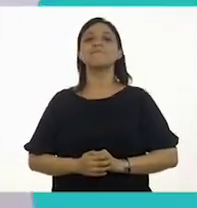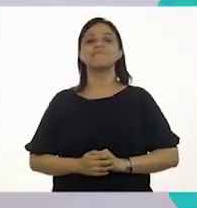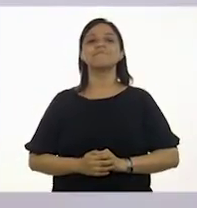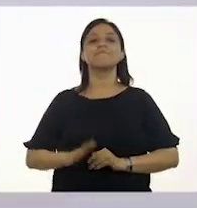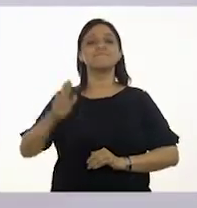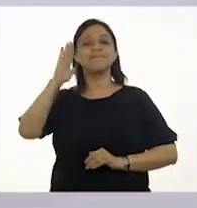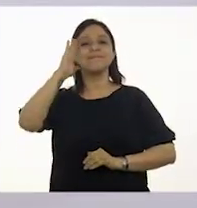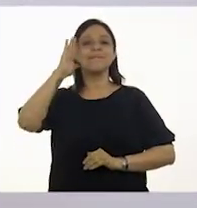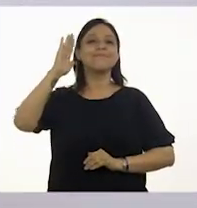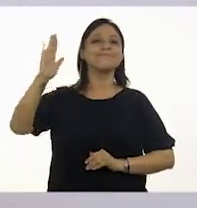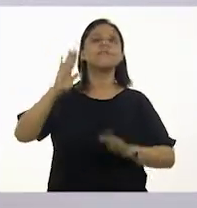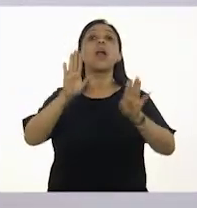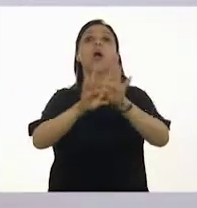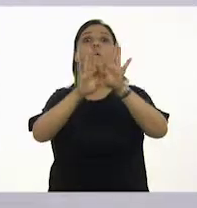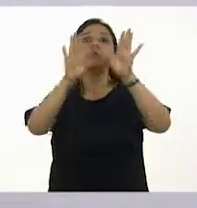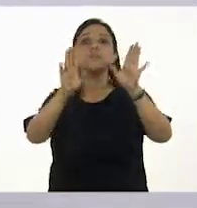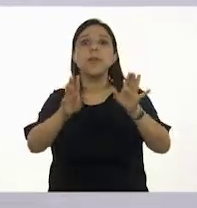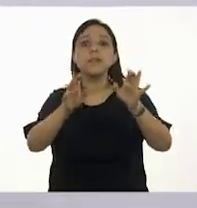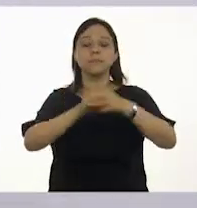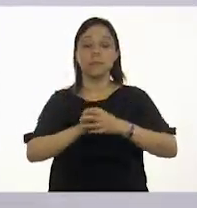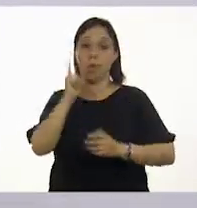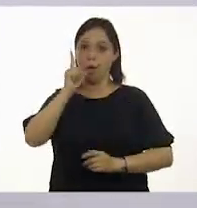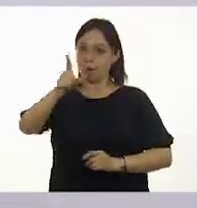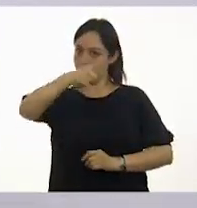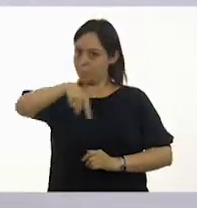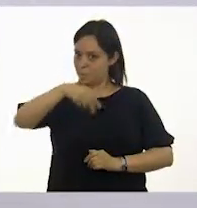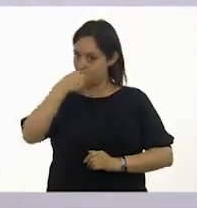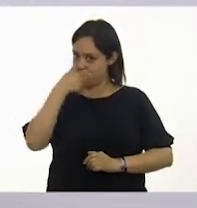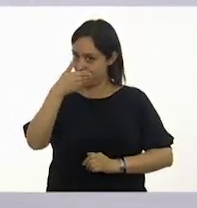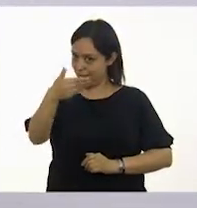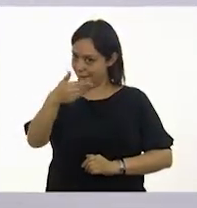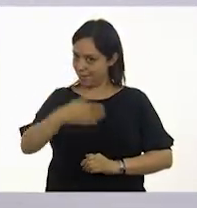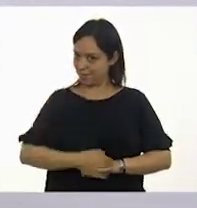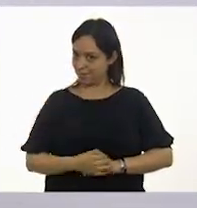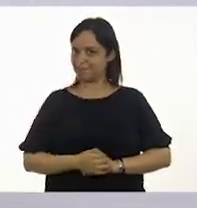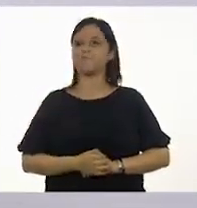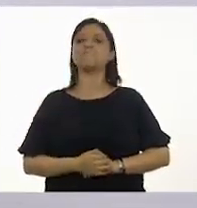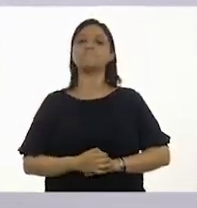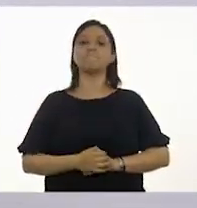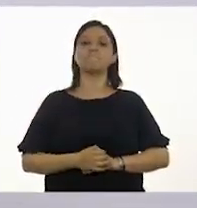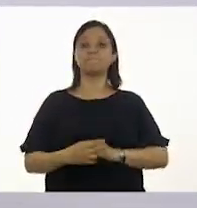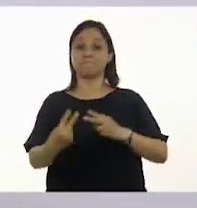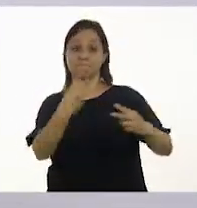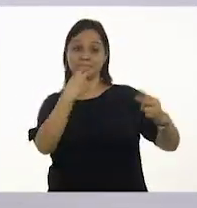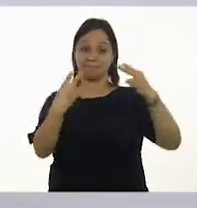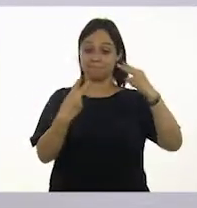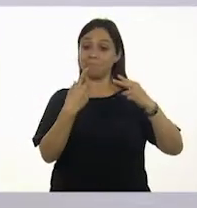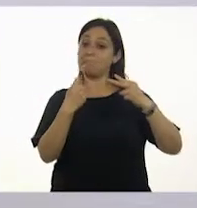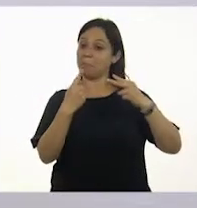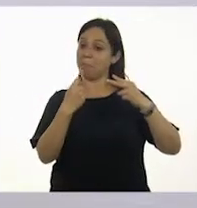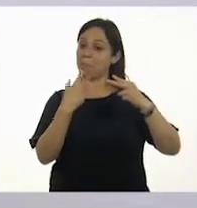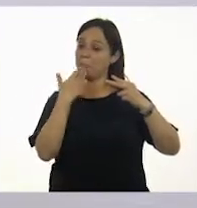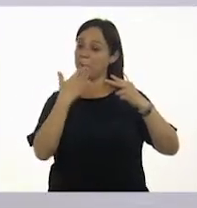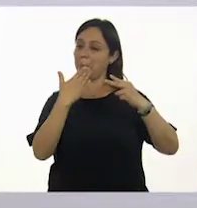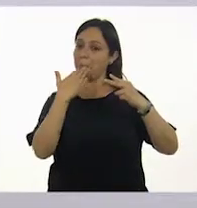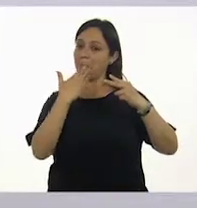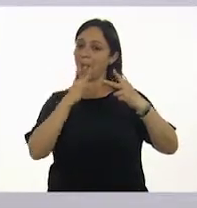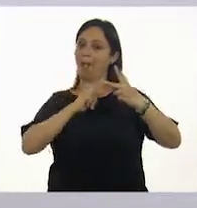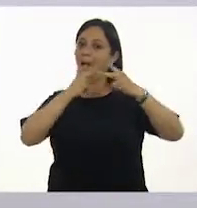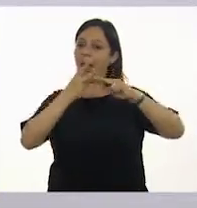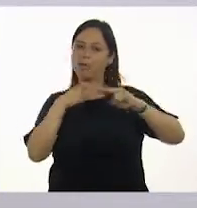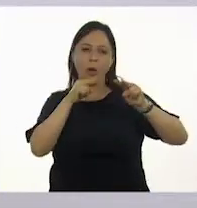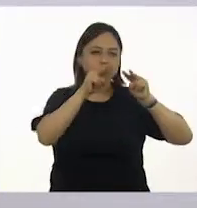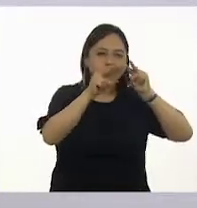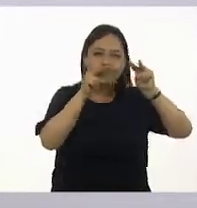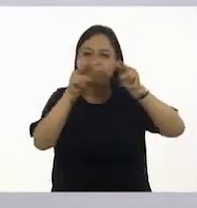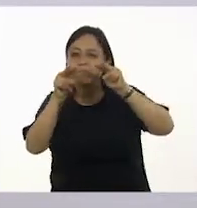¡Hola! ¿Cómo están? Espero que muy bien. ¡Qué bueno que salgo en la tele! ¡Así los puedo